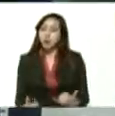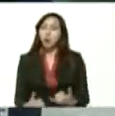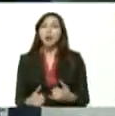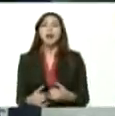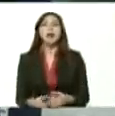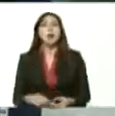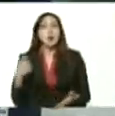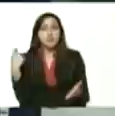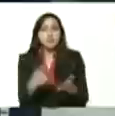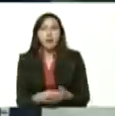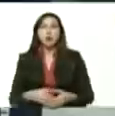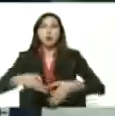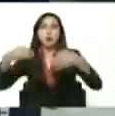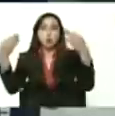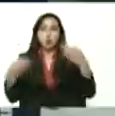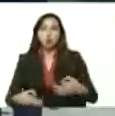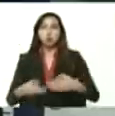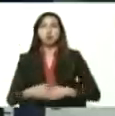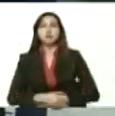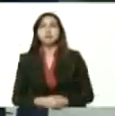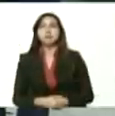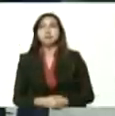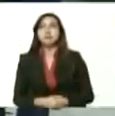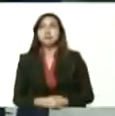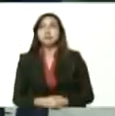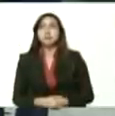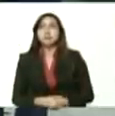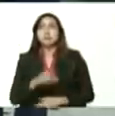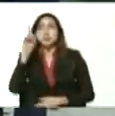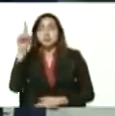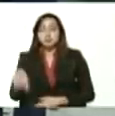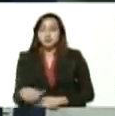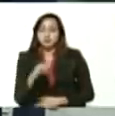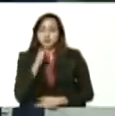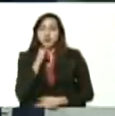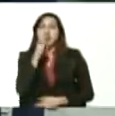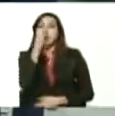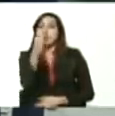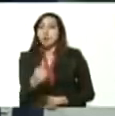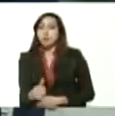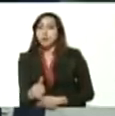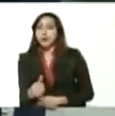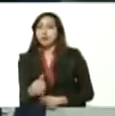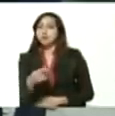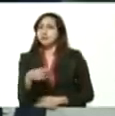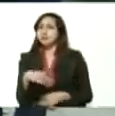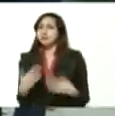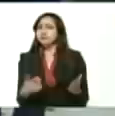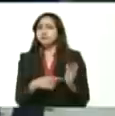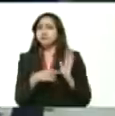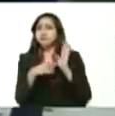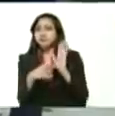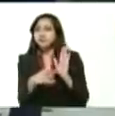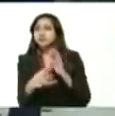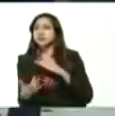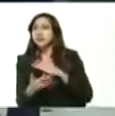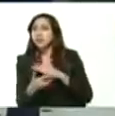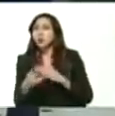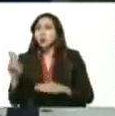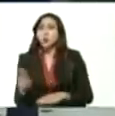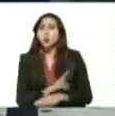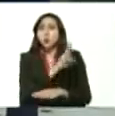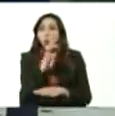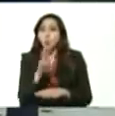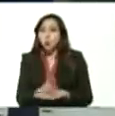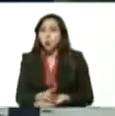y lo real. Presidente, también le quiero informar que este producto está siendo utilizado actualmente por